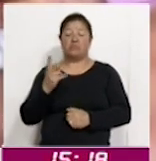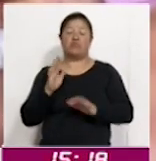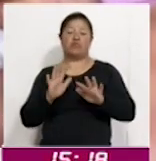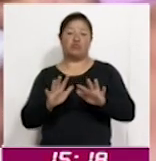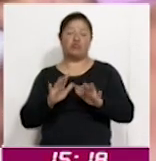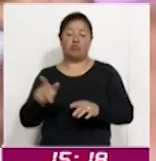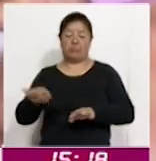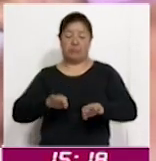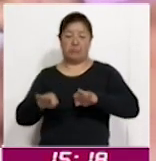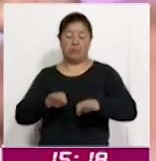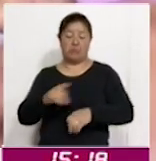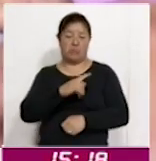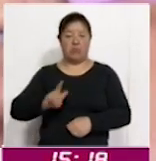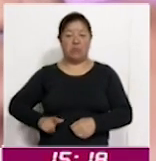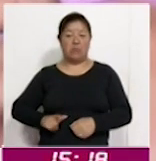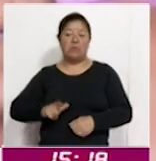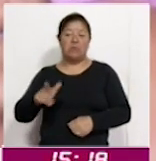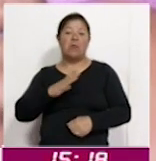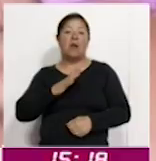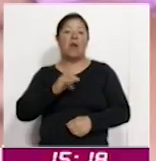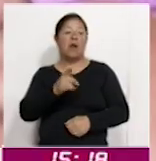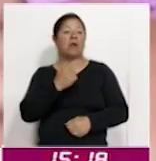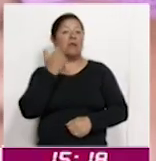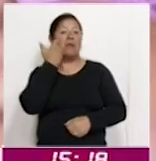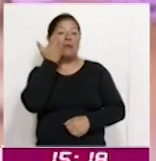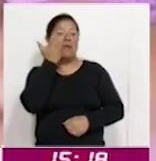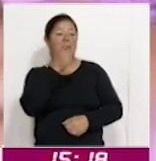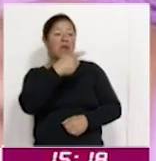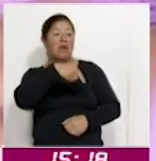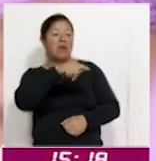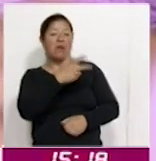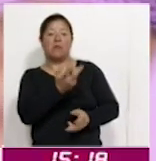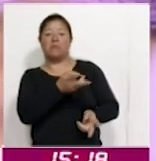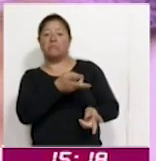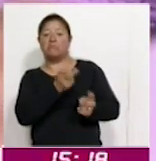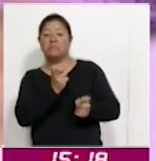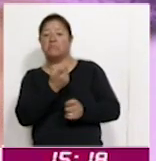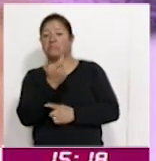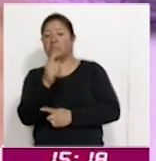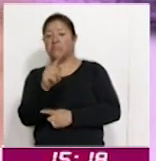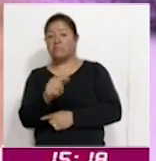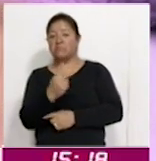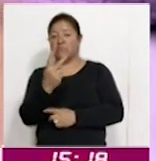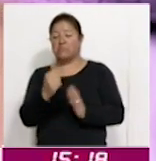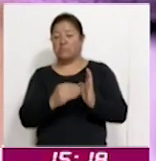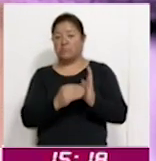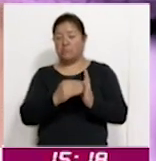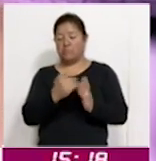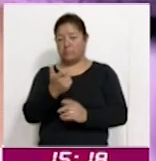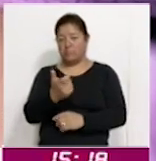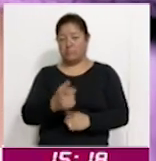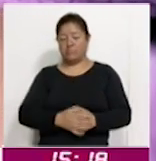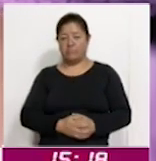presuntamente pretendieron atentar contra el Fisco Federal por un monto aproximado de 172 millones de pesos.